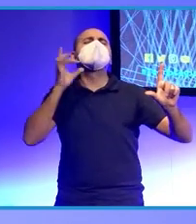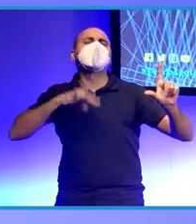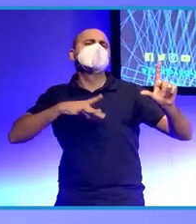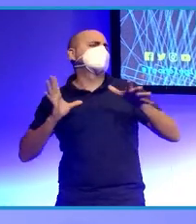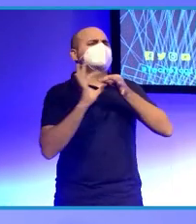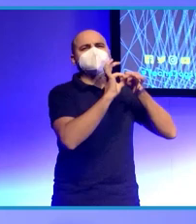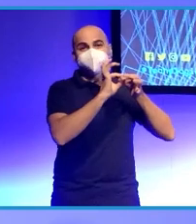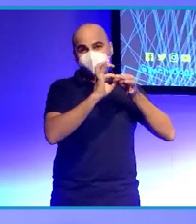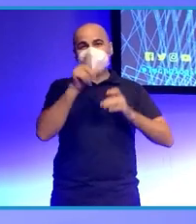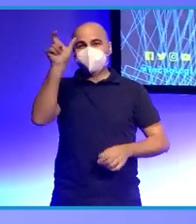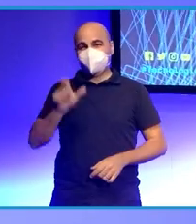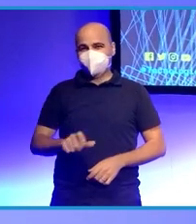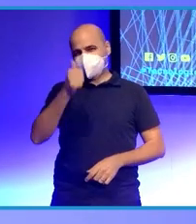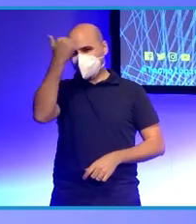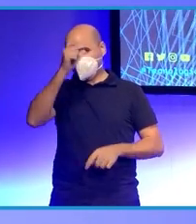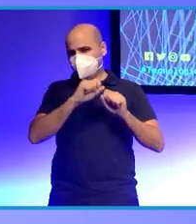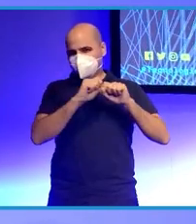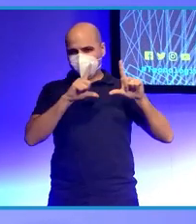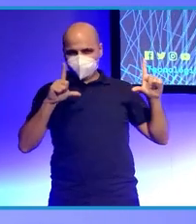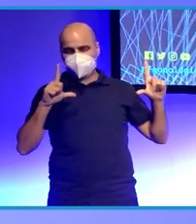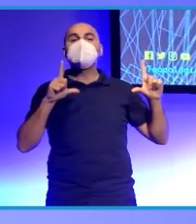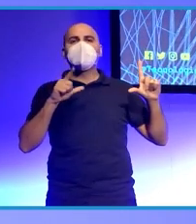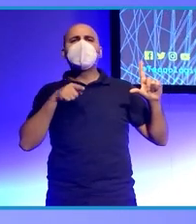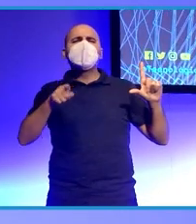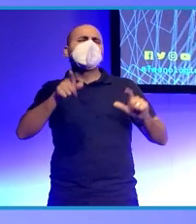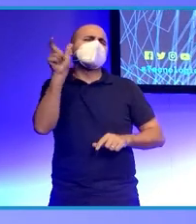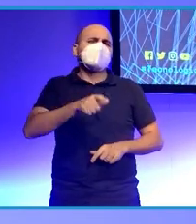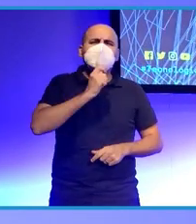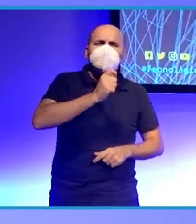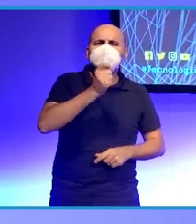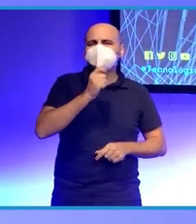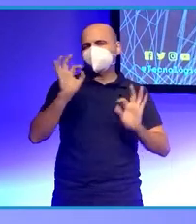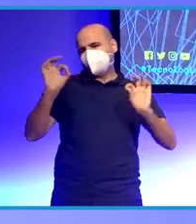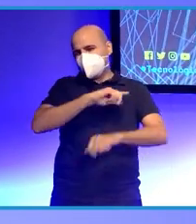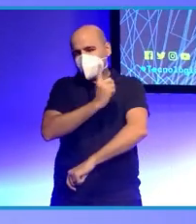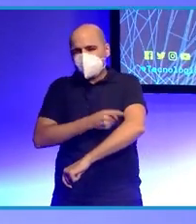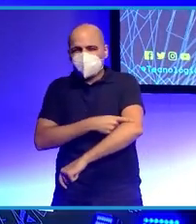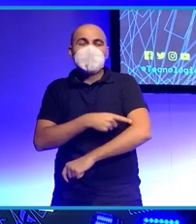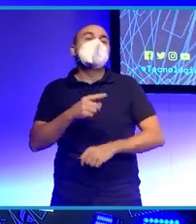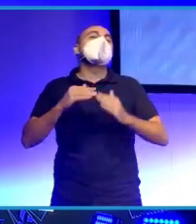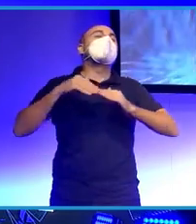presentador estrella y periodista deportivo con más de 400.000 seguidores en redes sociales.